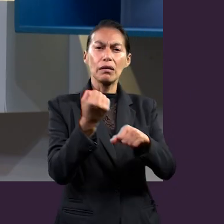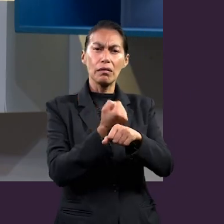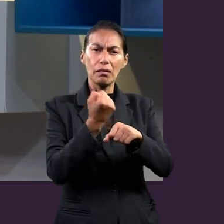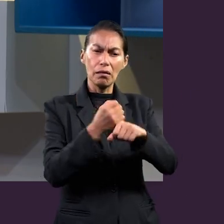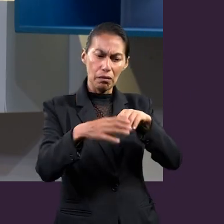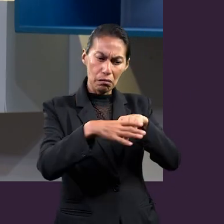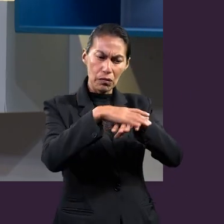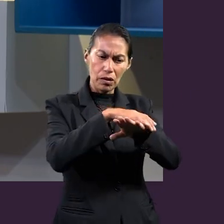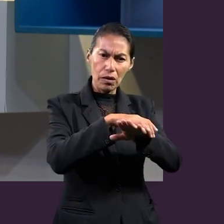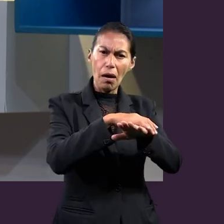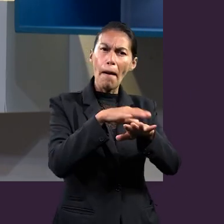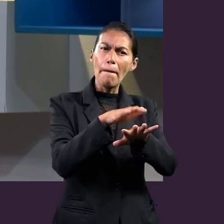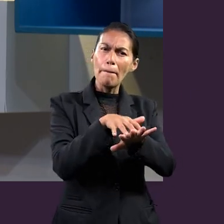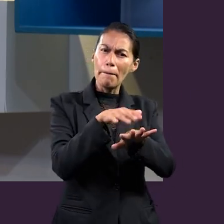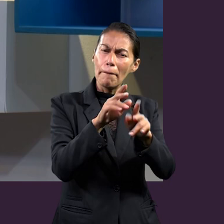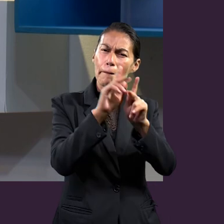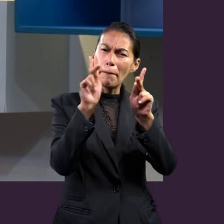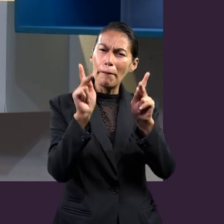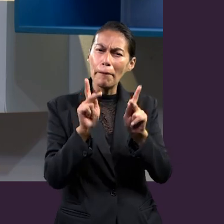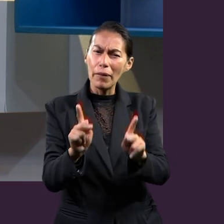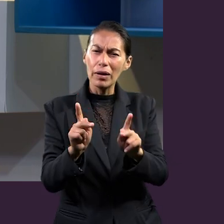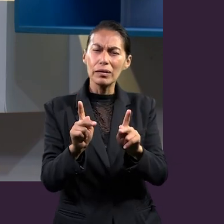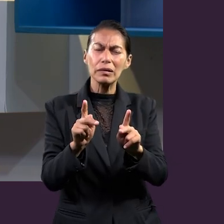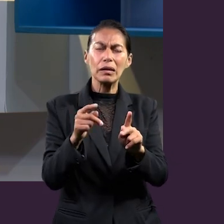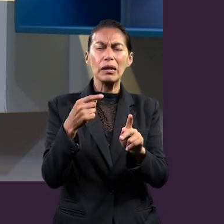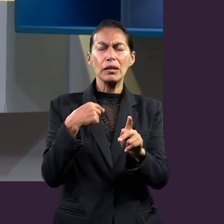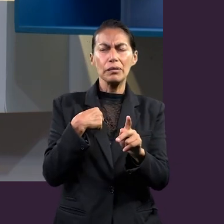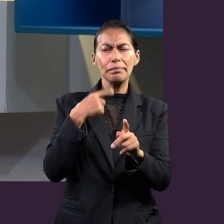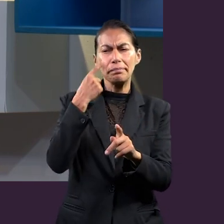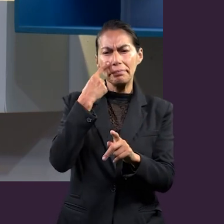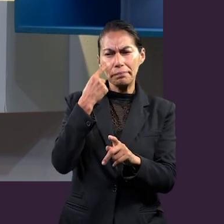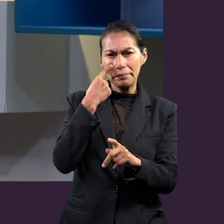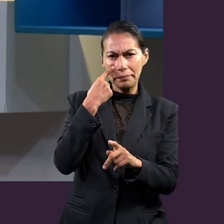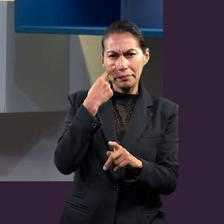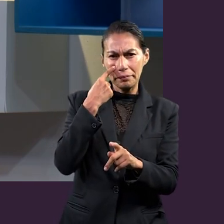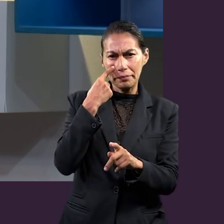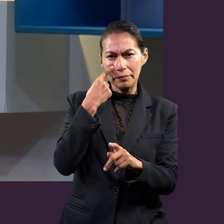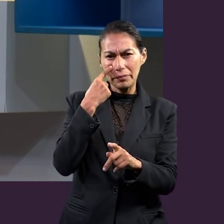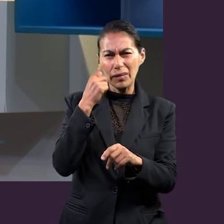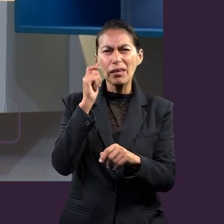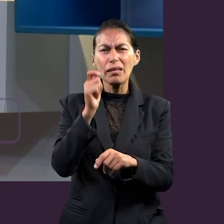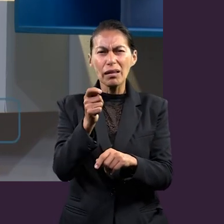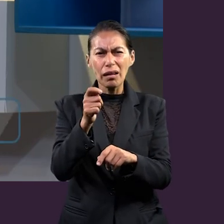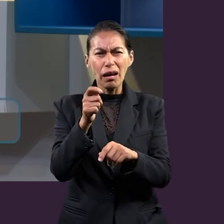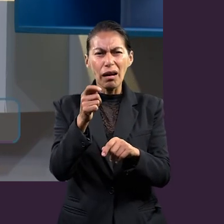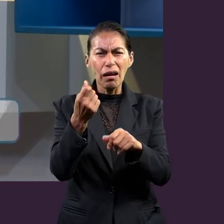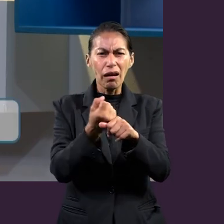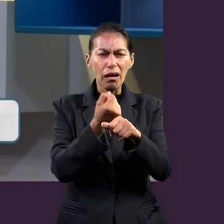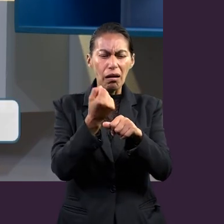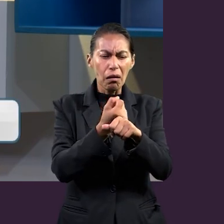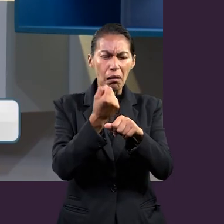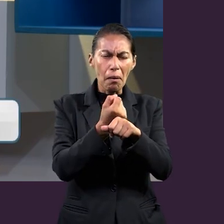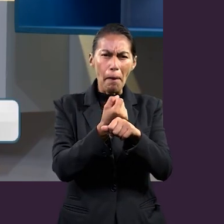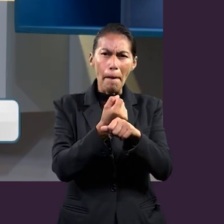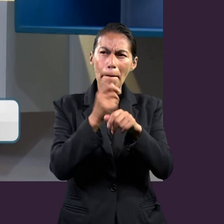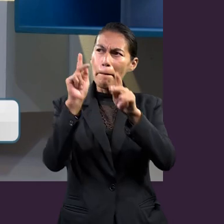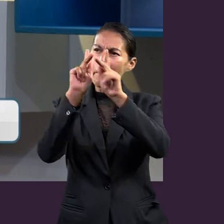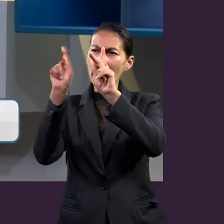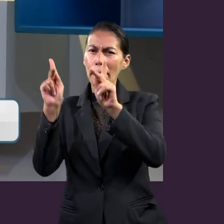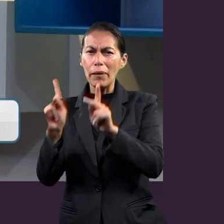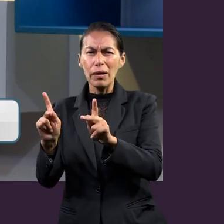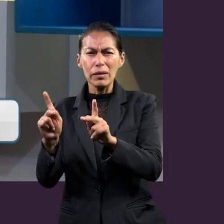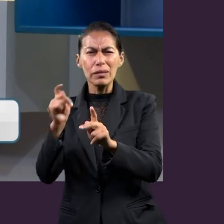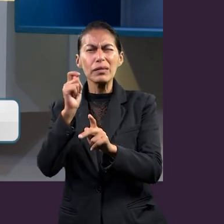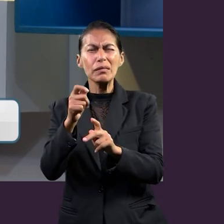de el calzado, se habla de la paz. Hay un detalle que me llama la atención. ¿Qué tiene que ver el calzado con la paz?